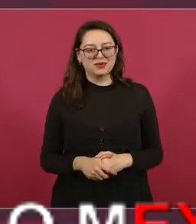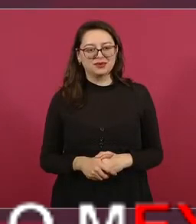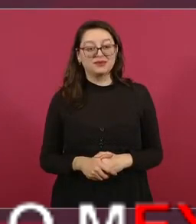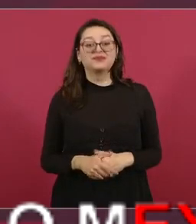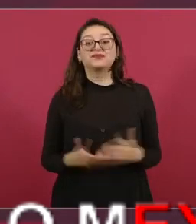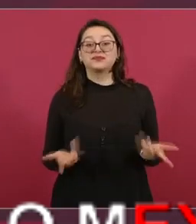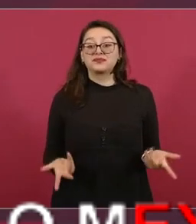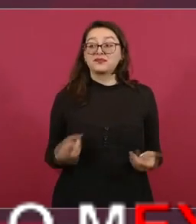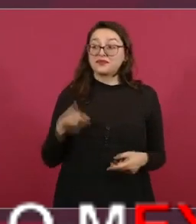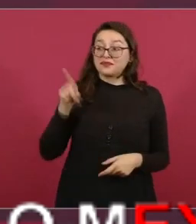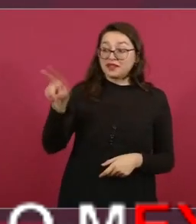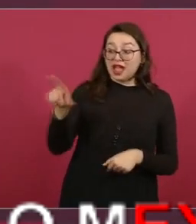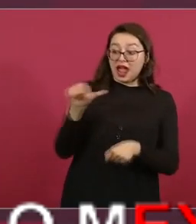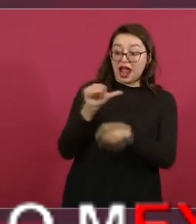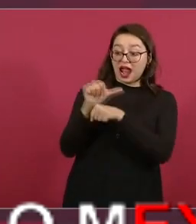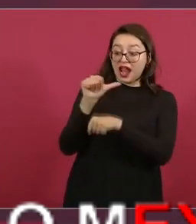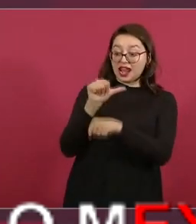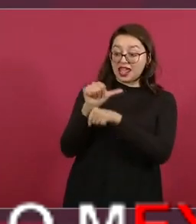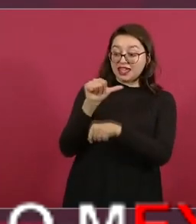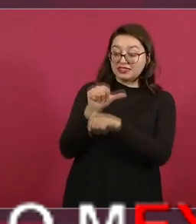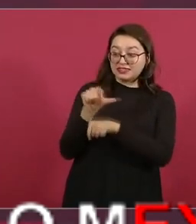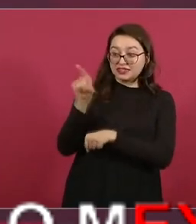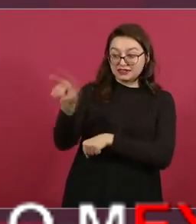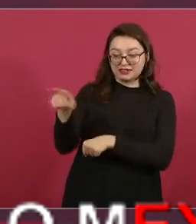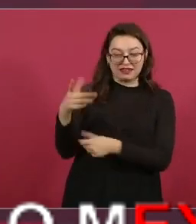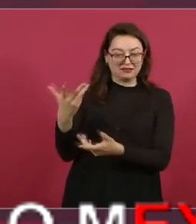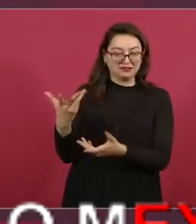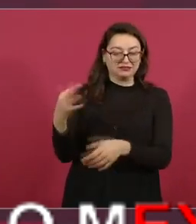Fox Calderón